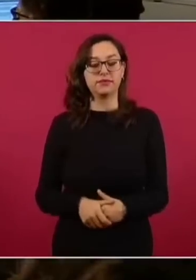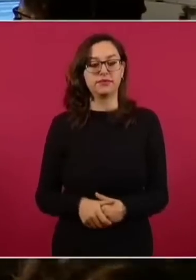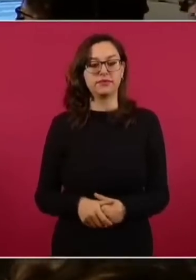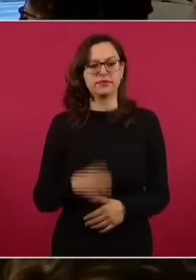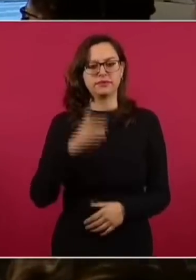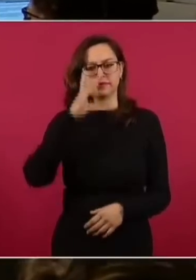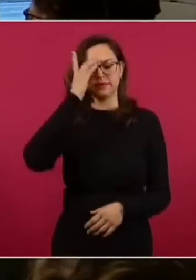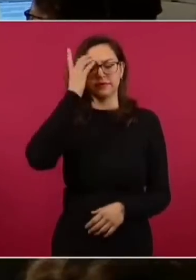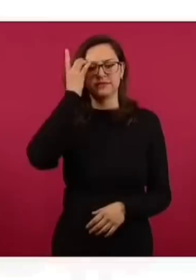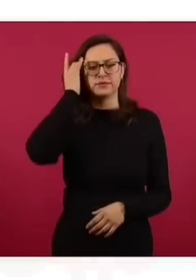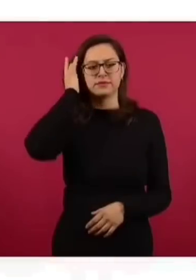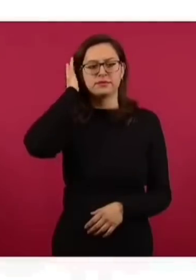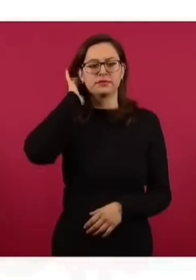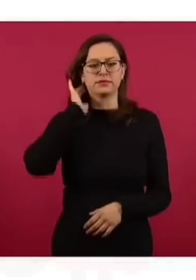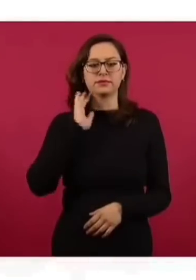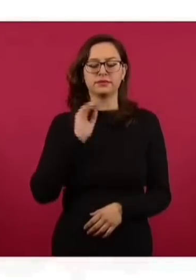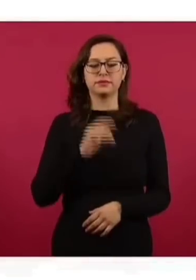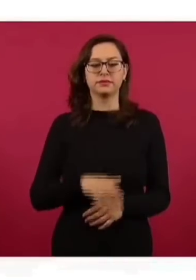Estados Unidos,